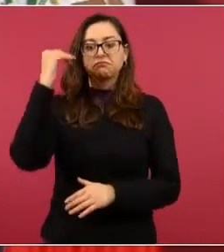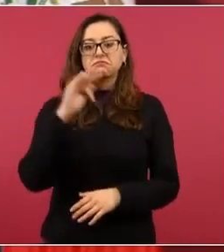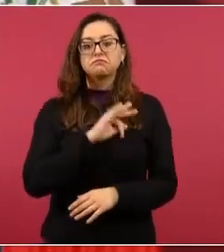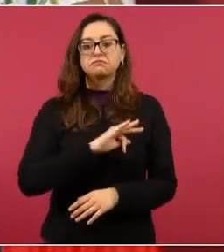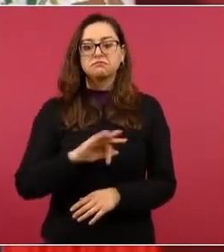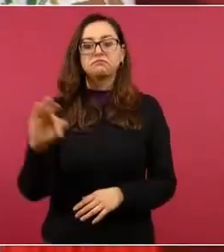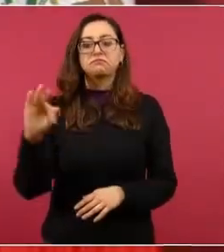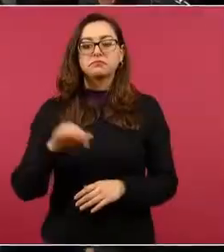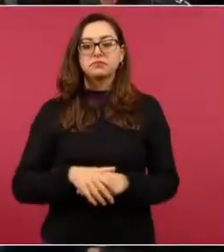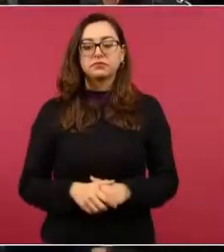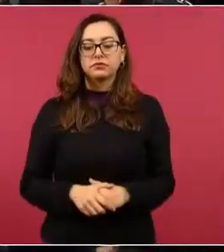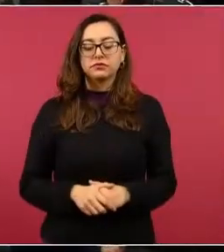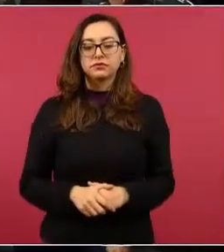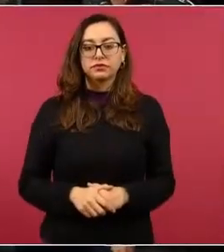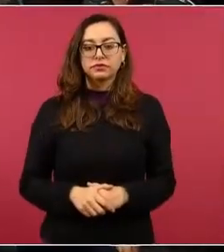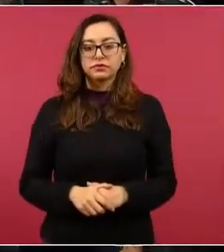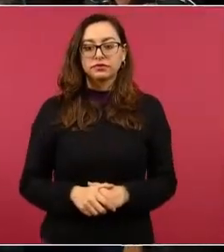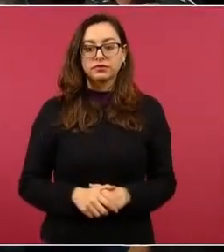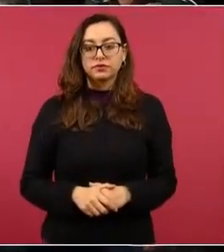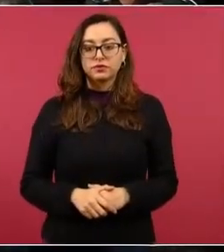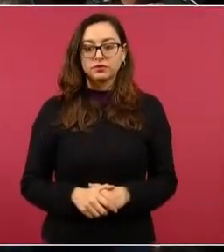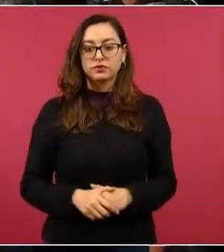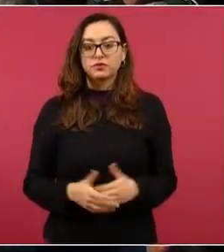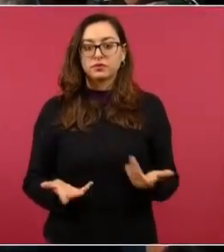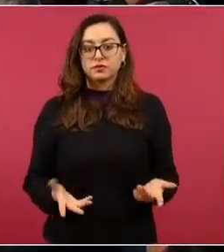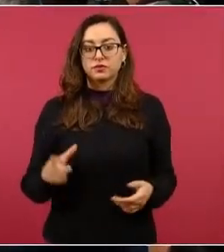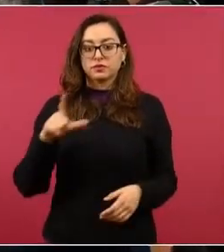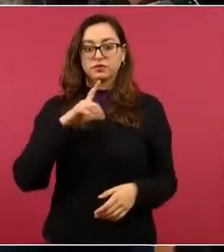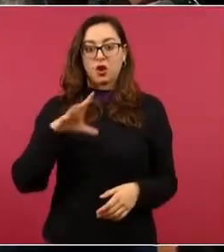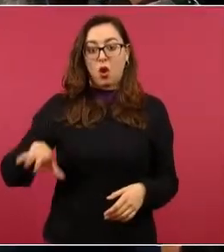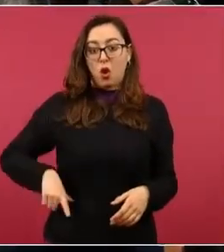Nos ayuda mucho la inversión pública,